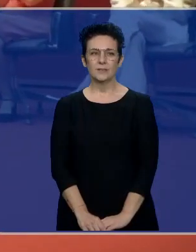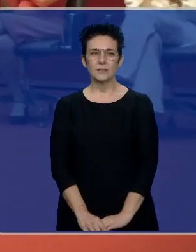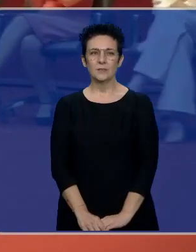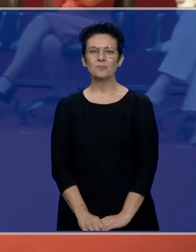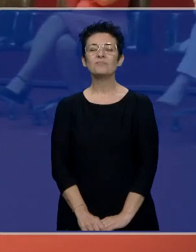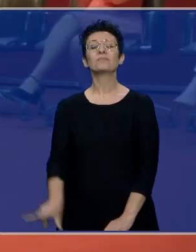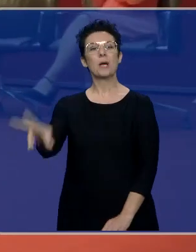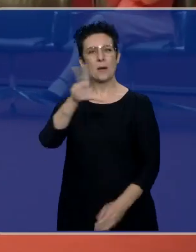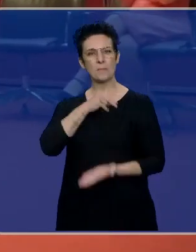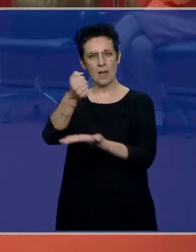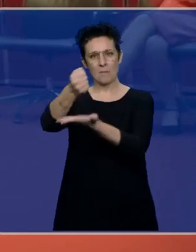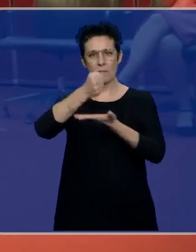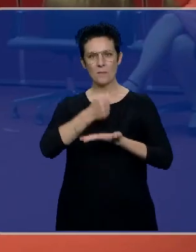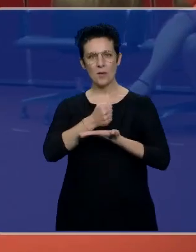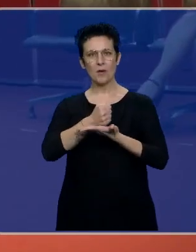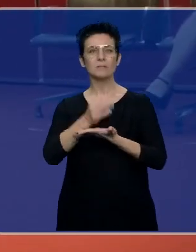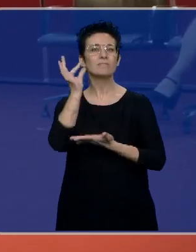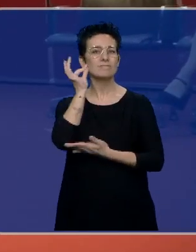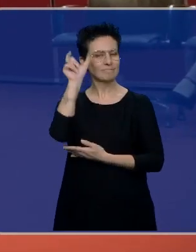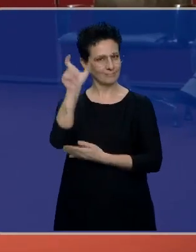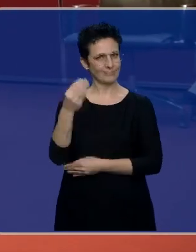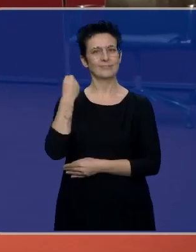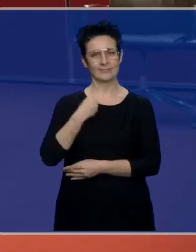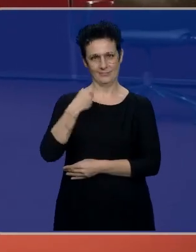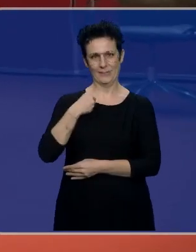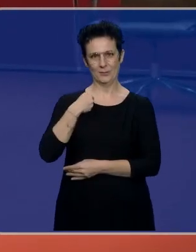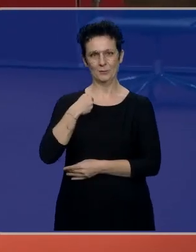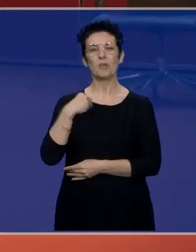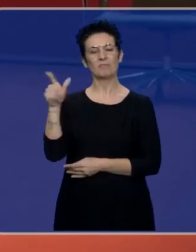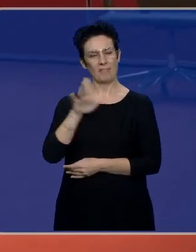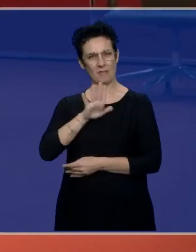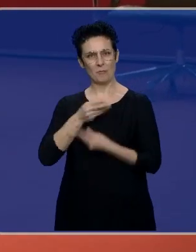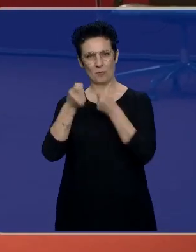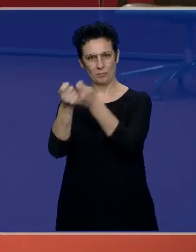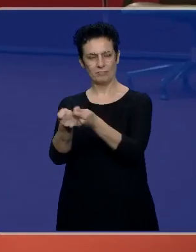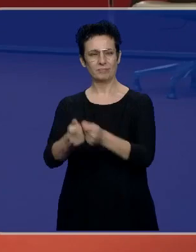Recoge el premio María Victoria Mateos Manteca, por favor.